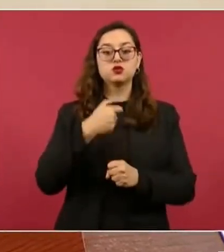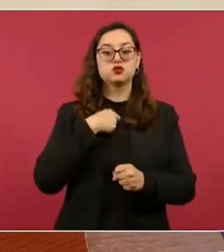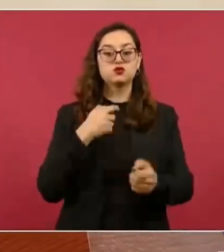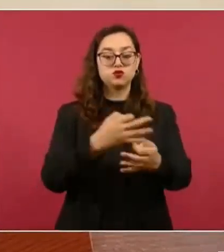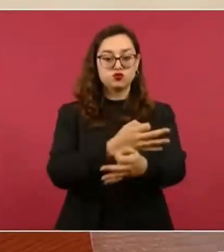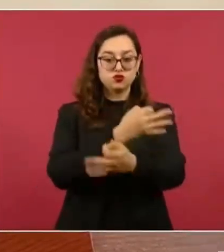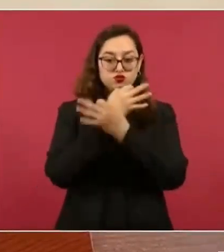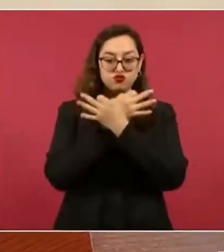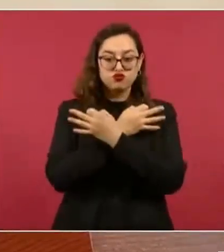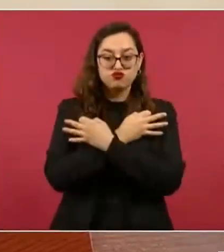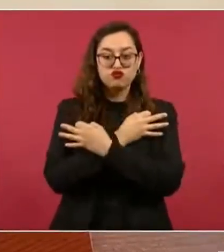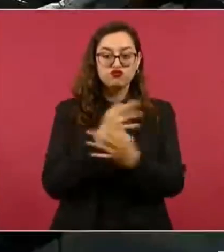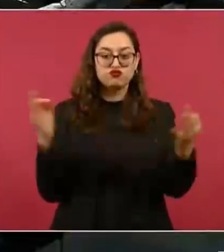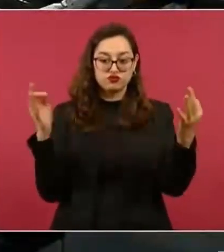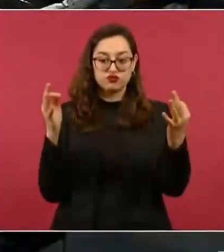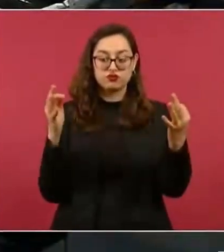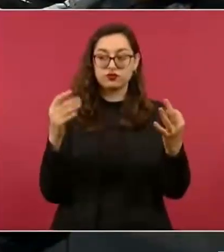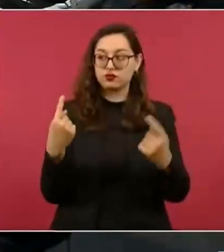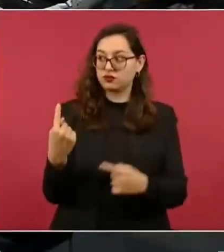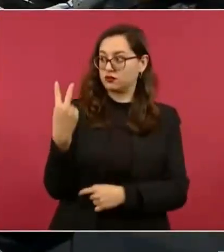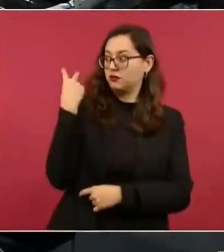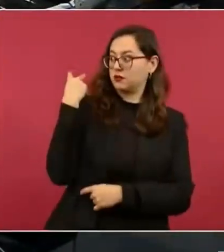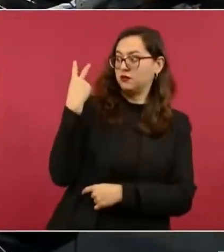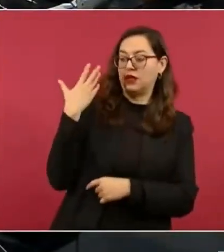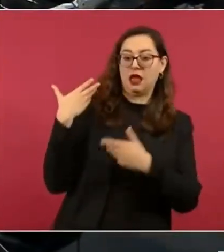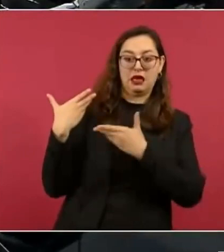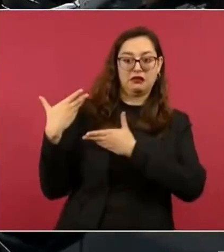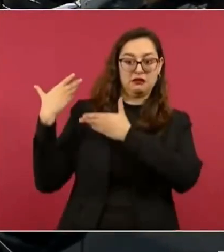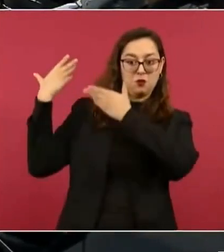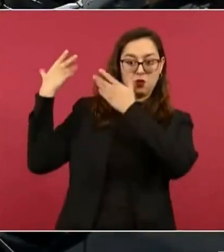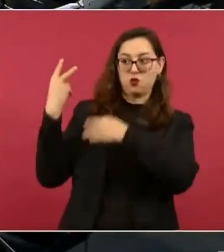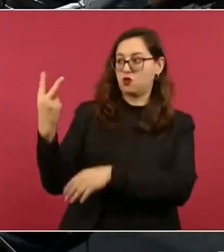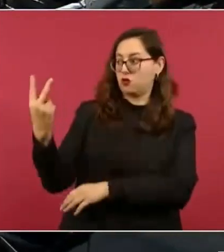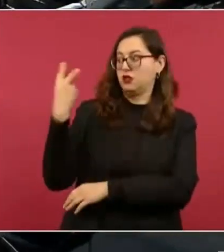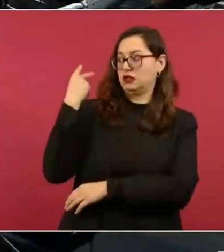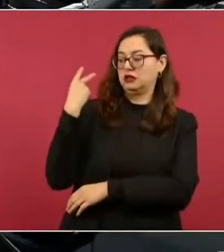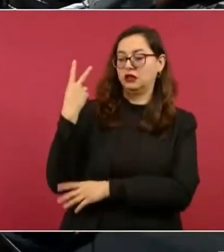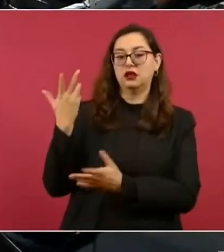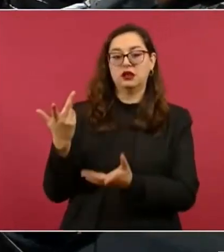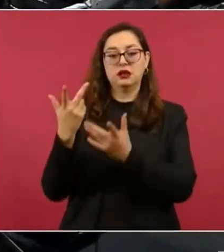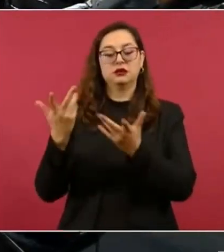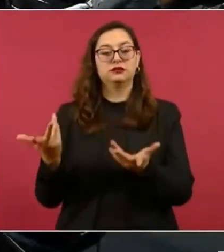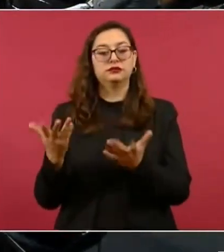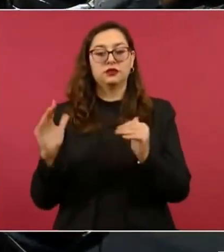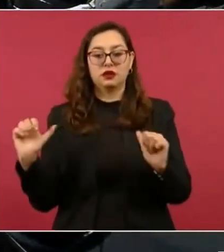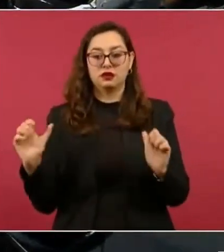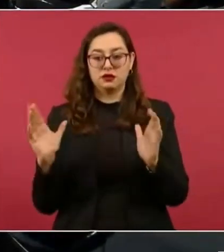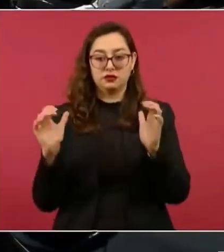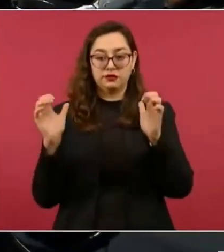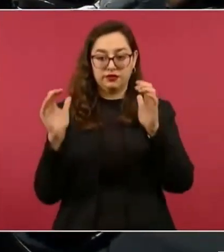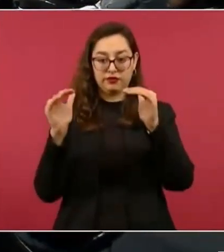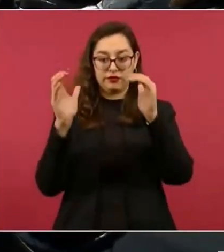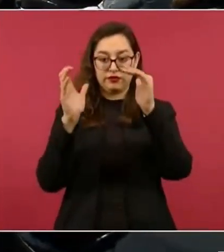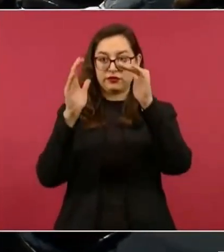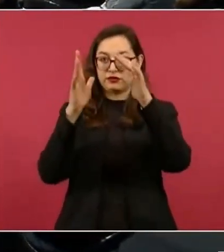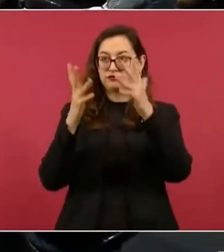tenía yo detrás el Templo de las Incripciones y una de las cosas que dije fue,